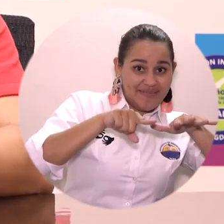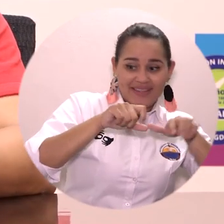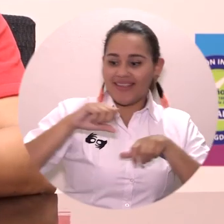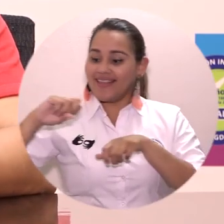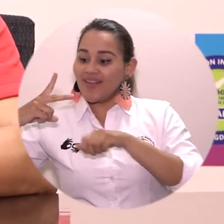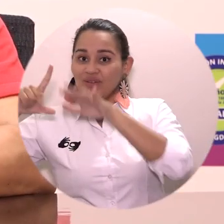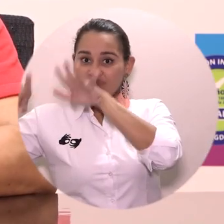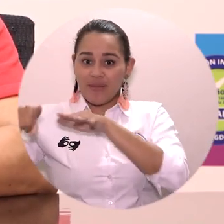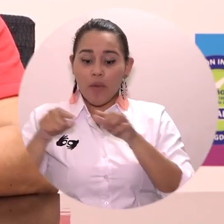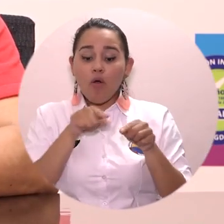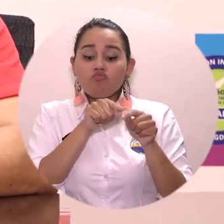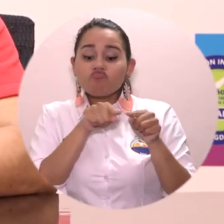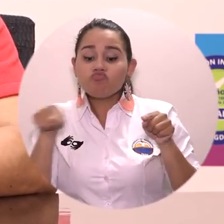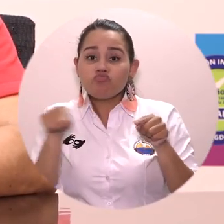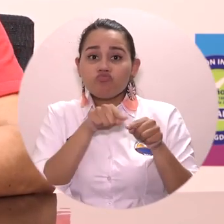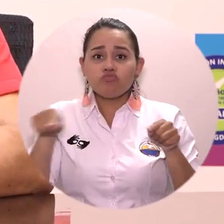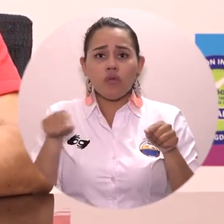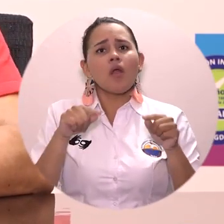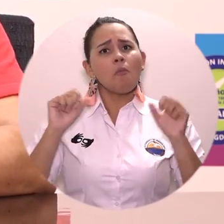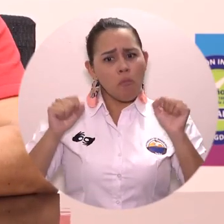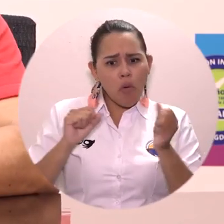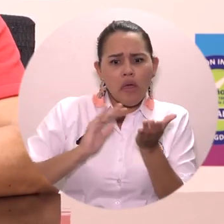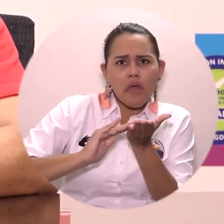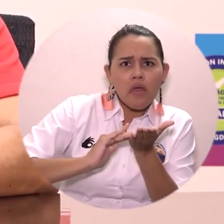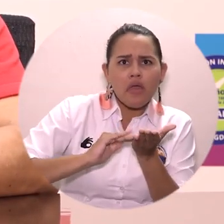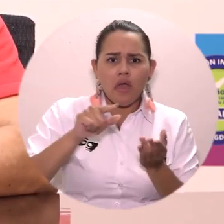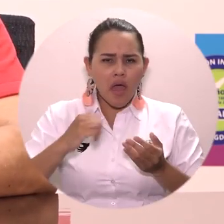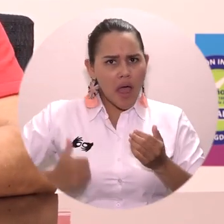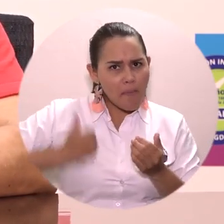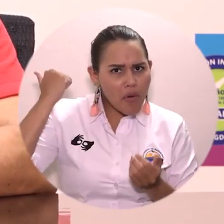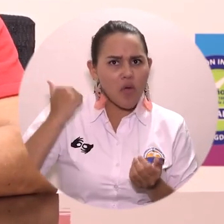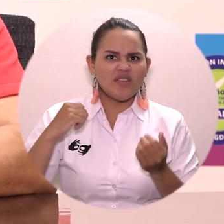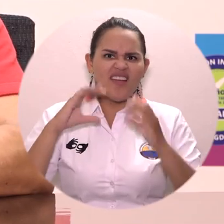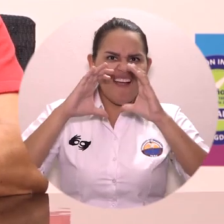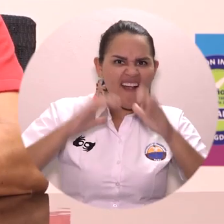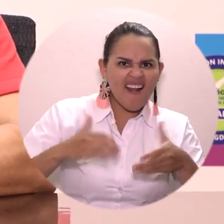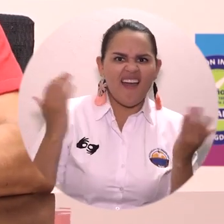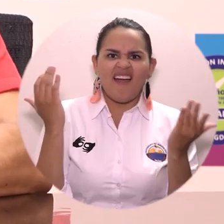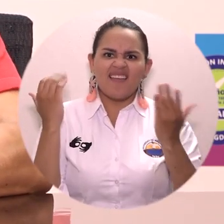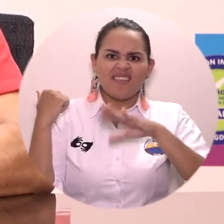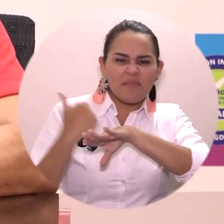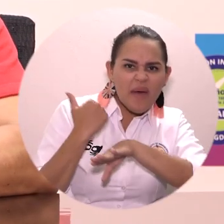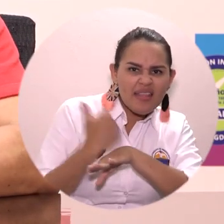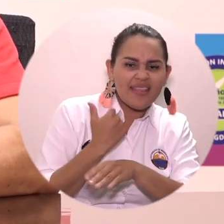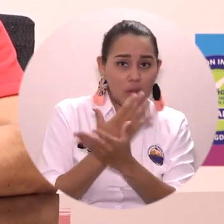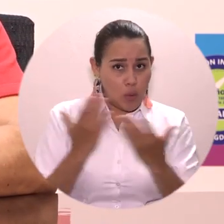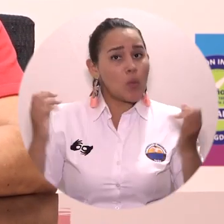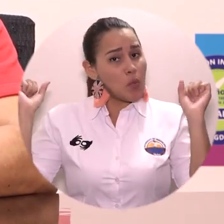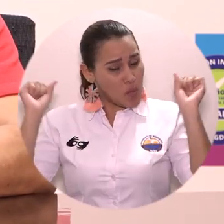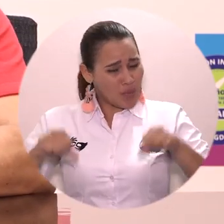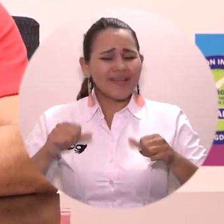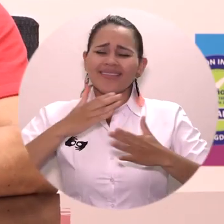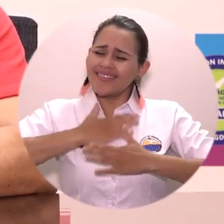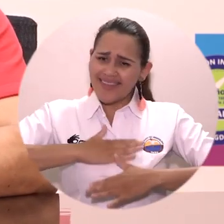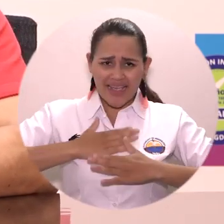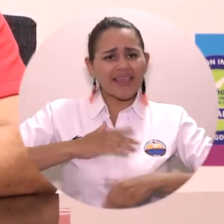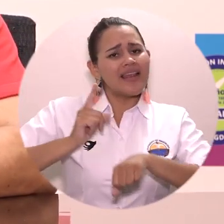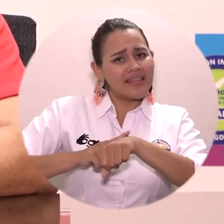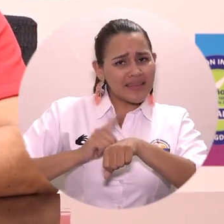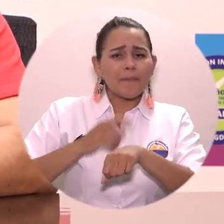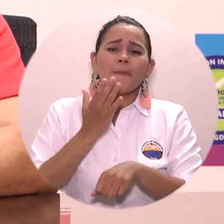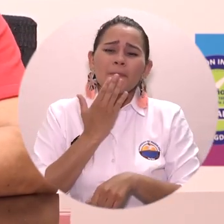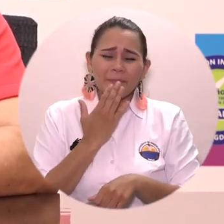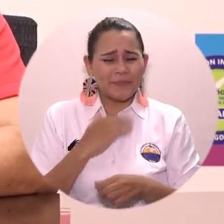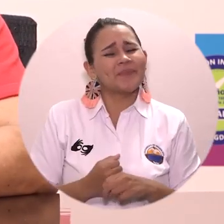lo que no hayamos podido avanzar en forma virtual y poder seguir avanzando con el calendario académico, porque una vez superada esta emergencia tenemos que seguir